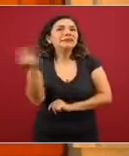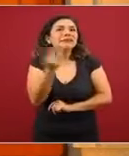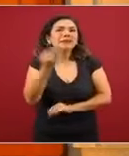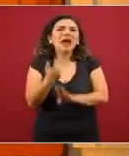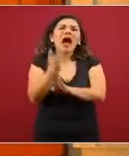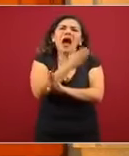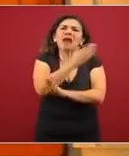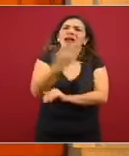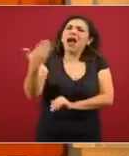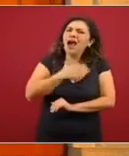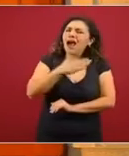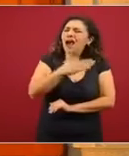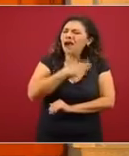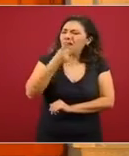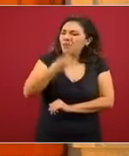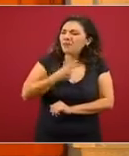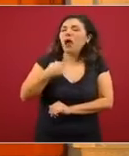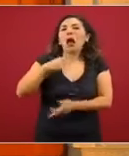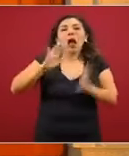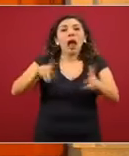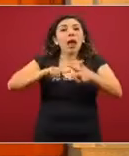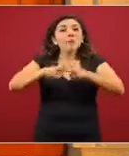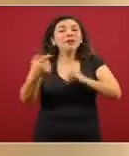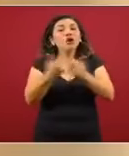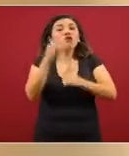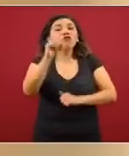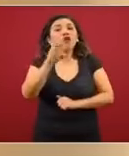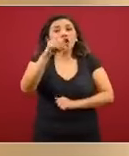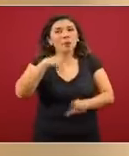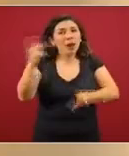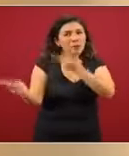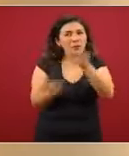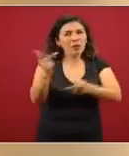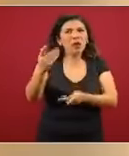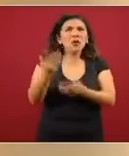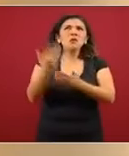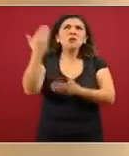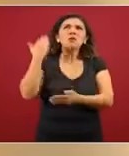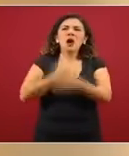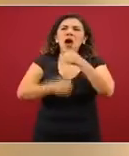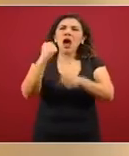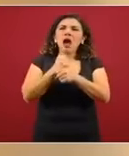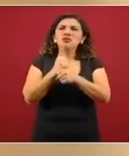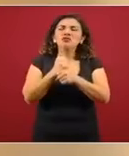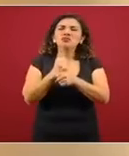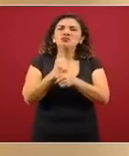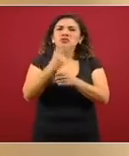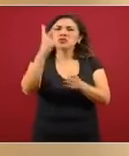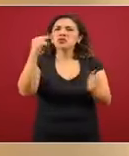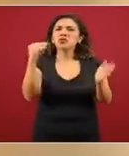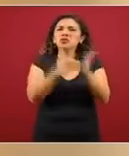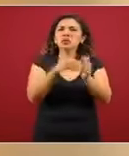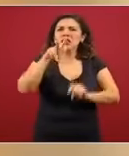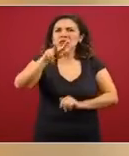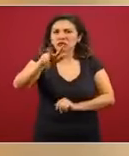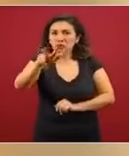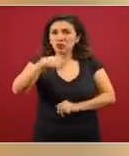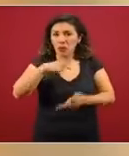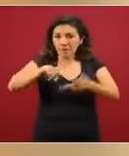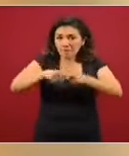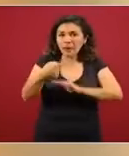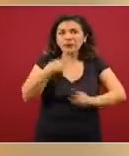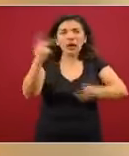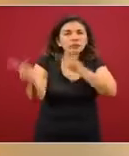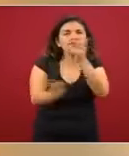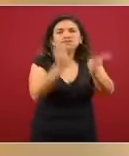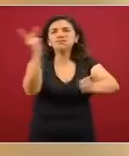escuchado desde que empezamos los foros de consulta ya en el 2018, que fuimos por